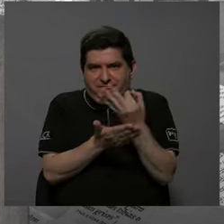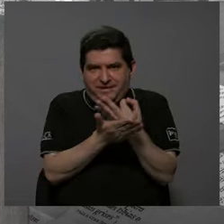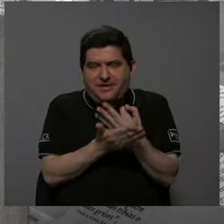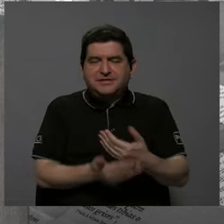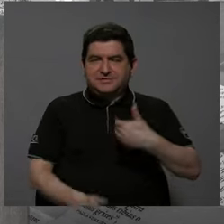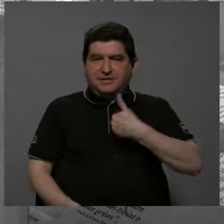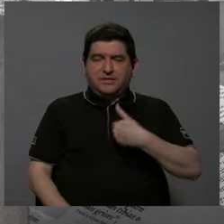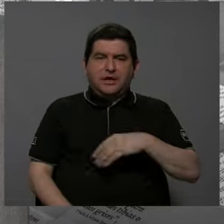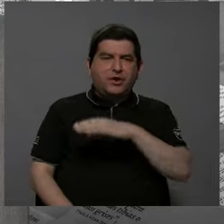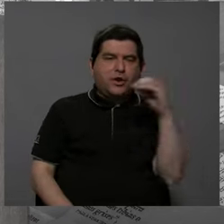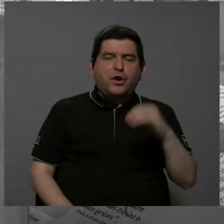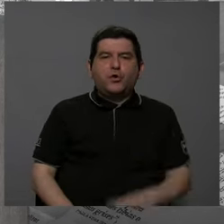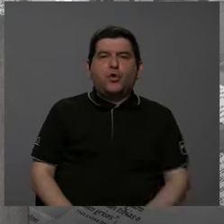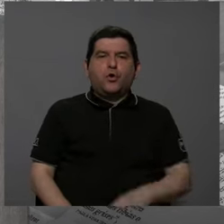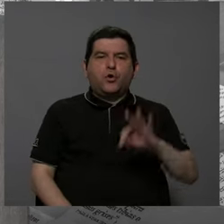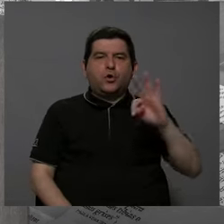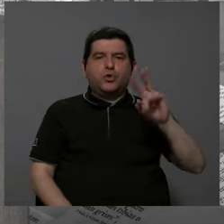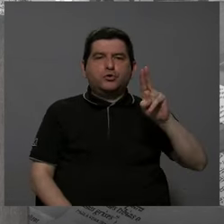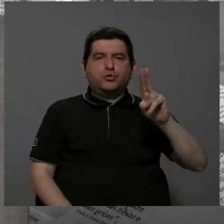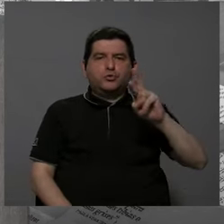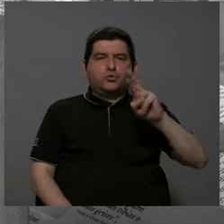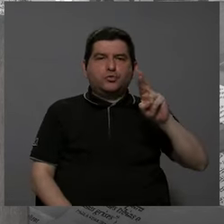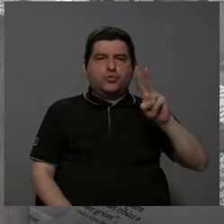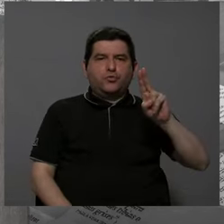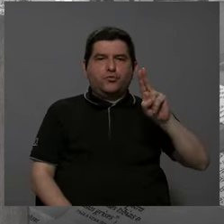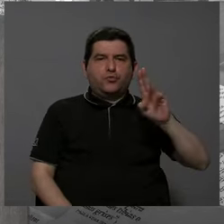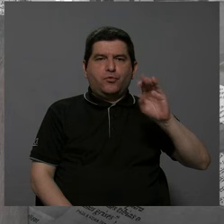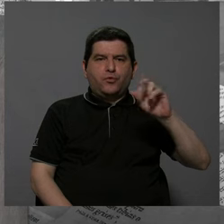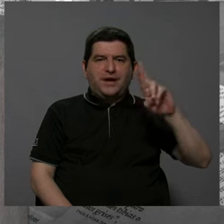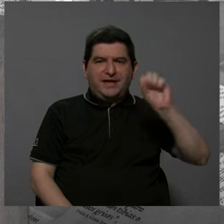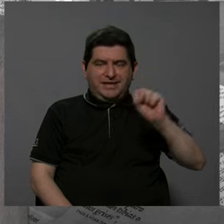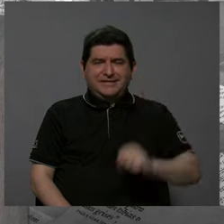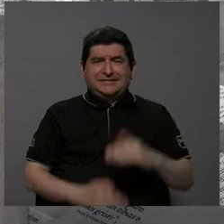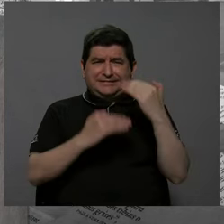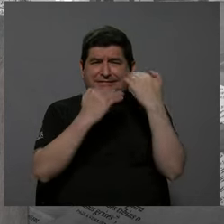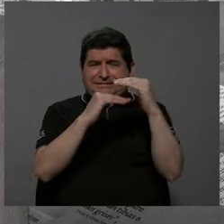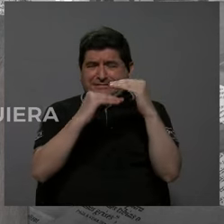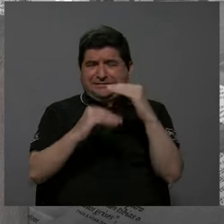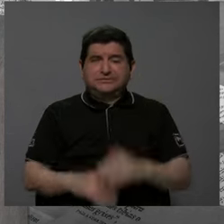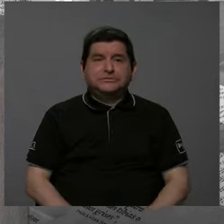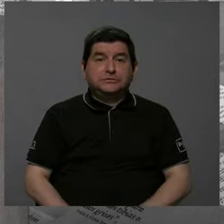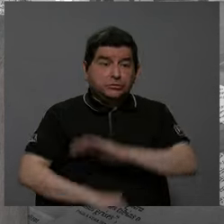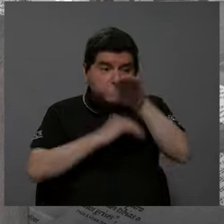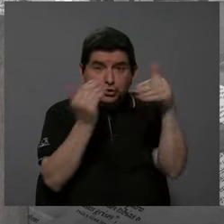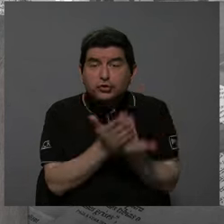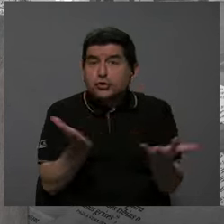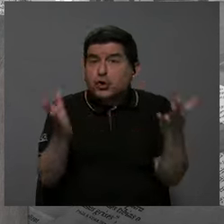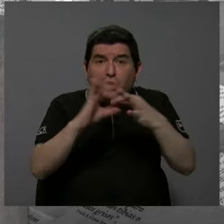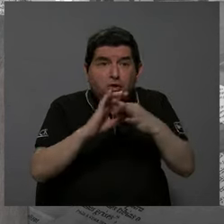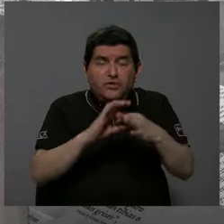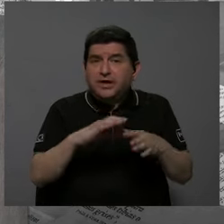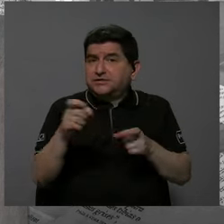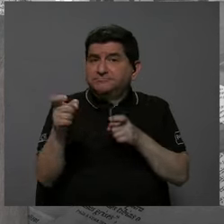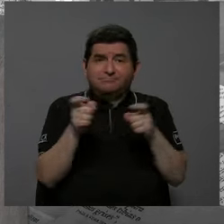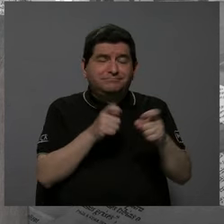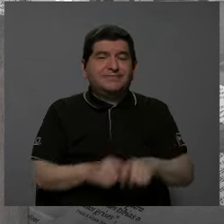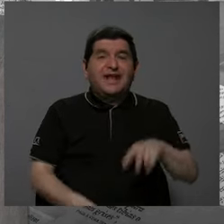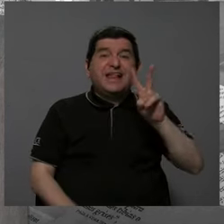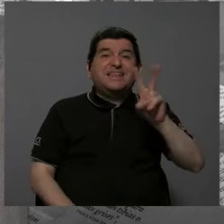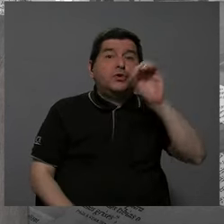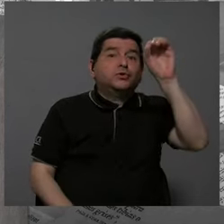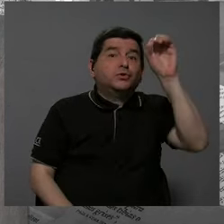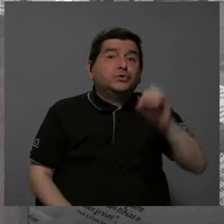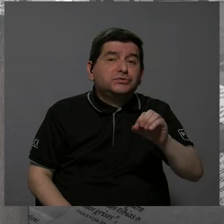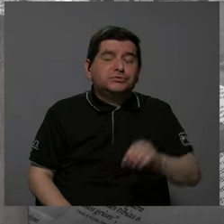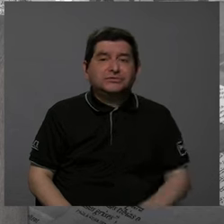hasta alguna como Turrobares o Batuso, que son de las más limitadas, pero todas ellas juntas no administran ni siquiera el